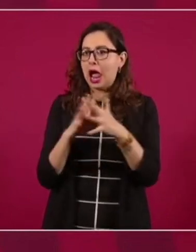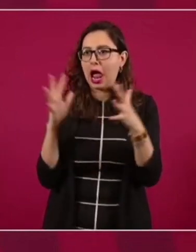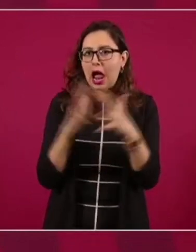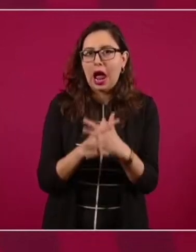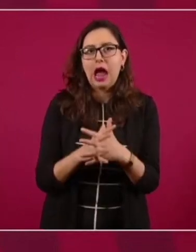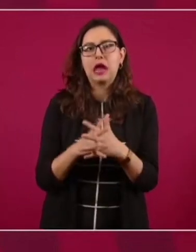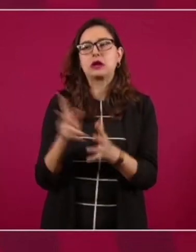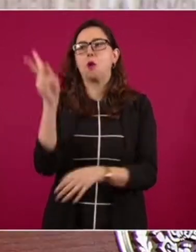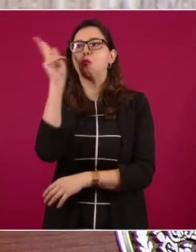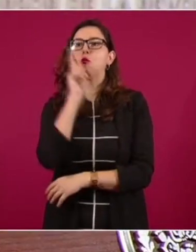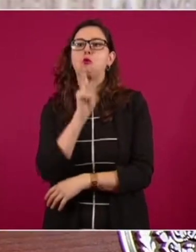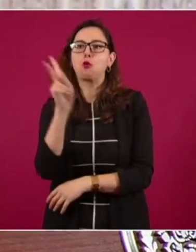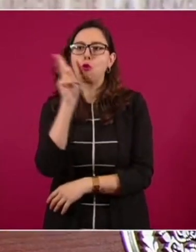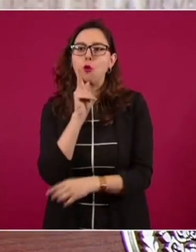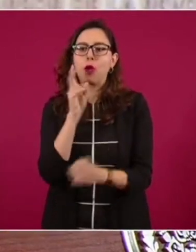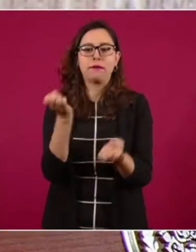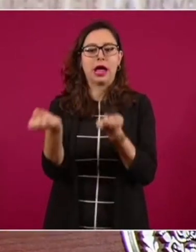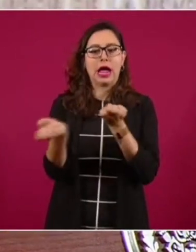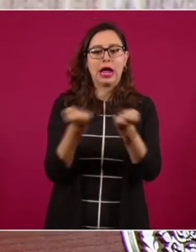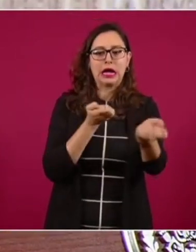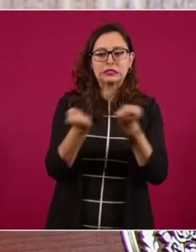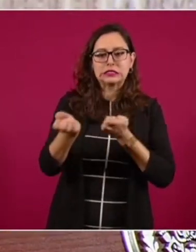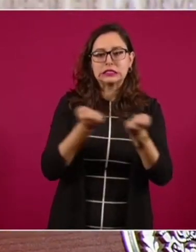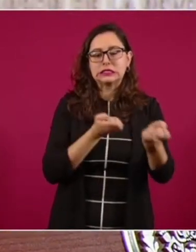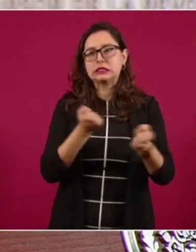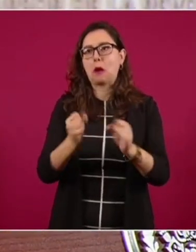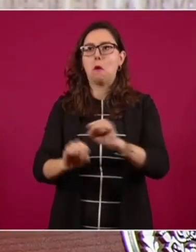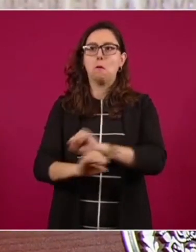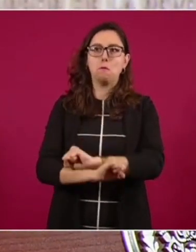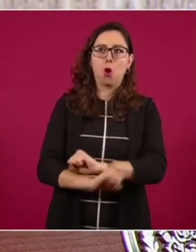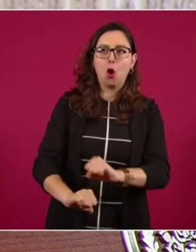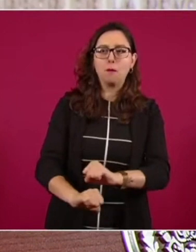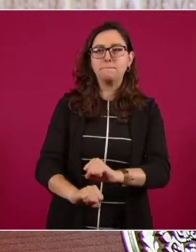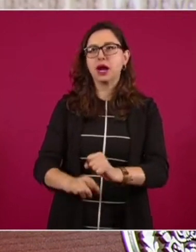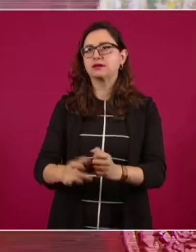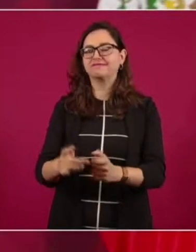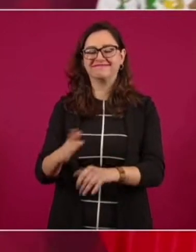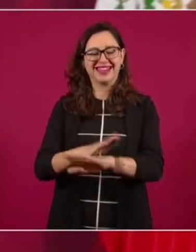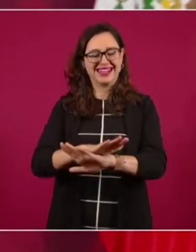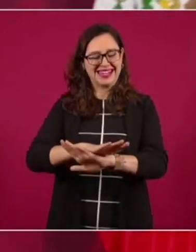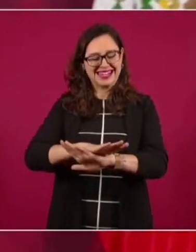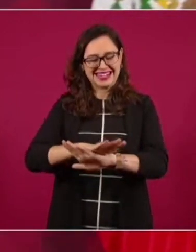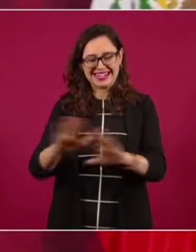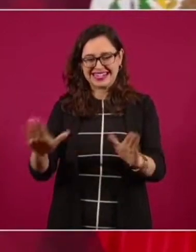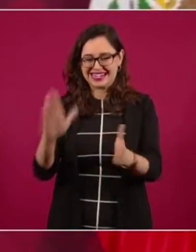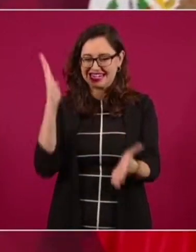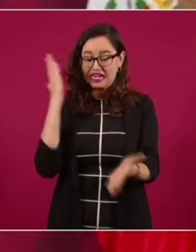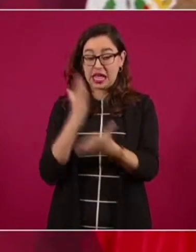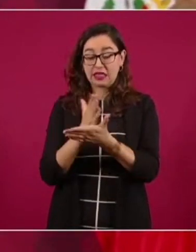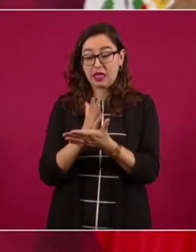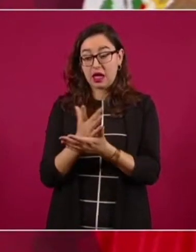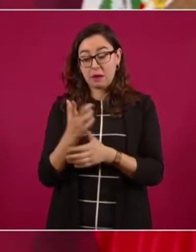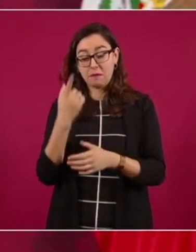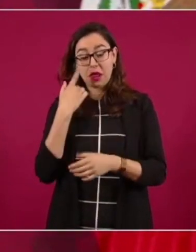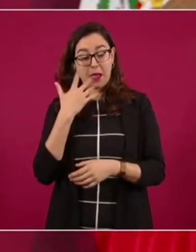nucleares, de misiles,